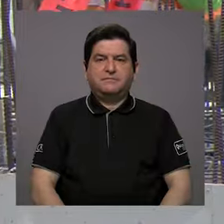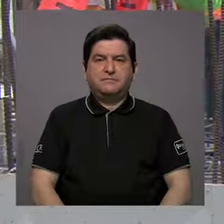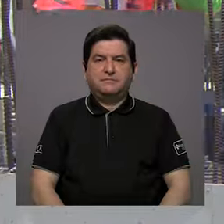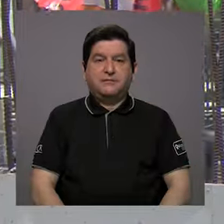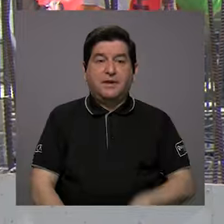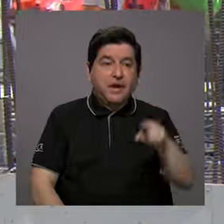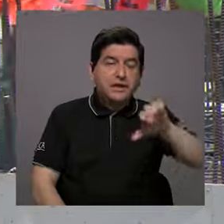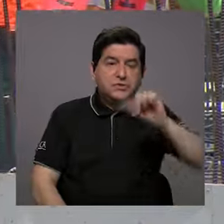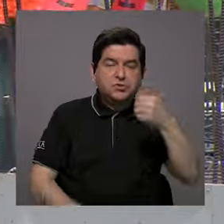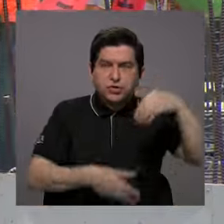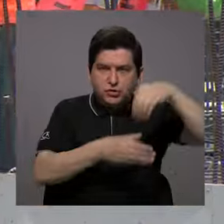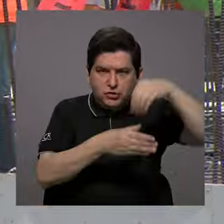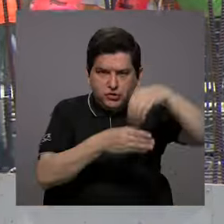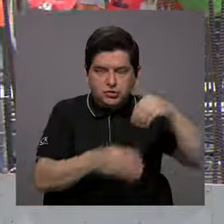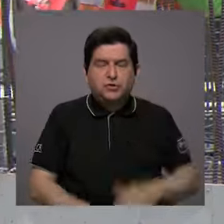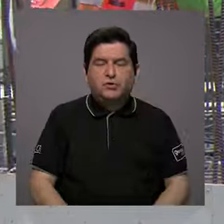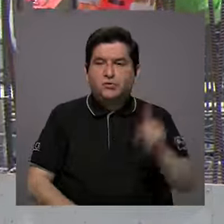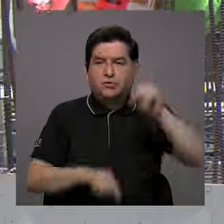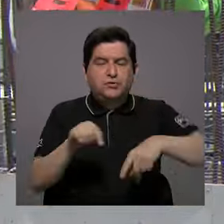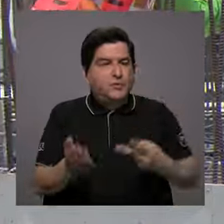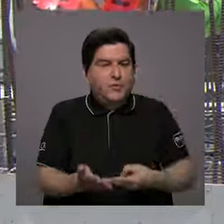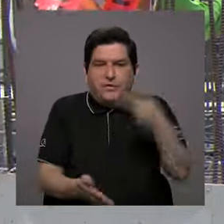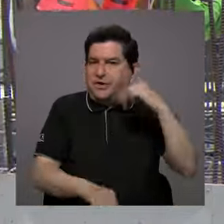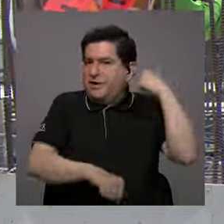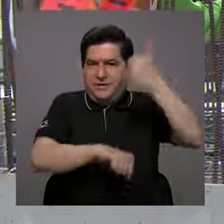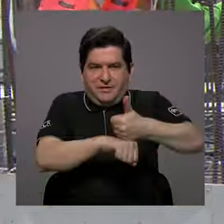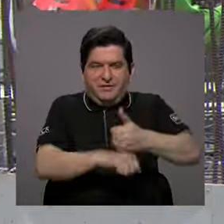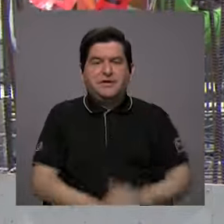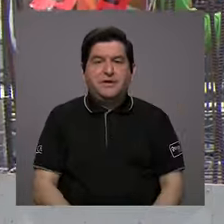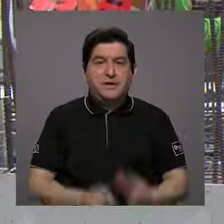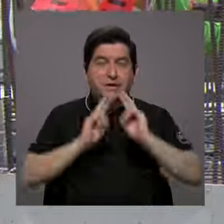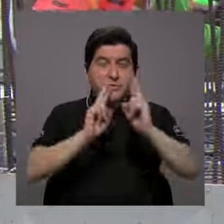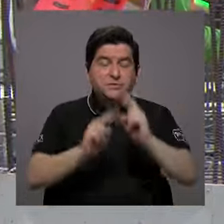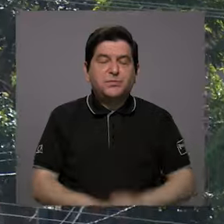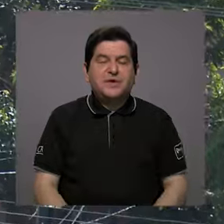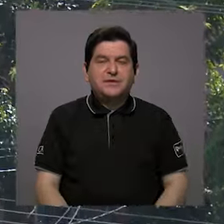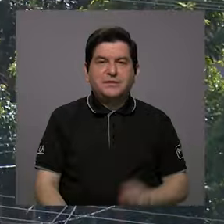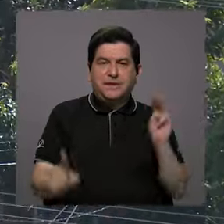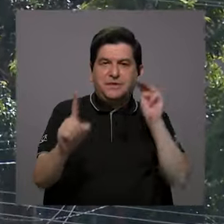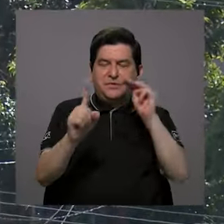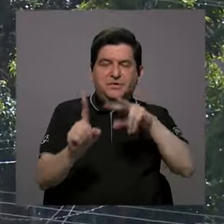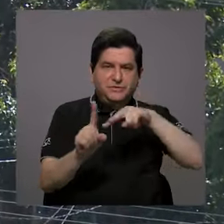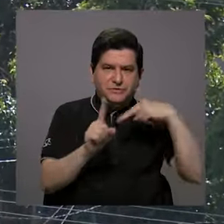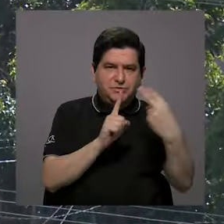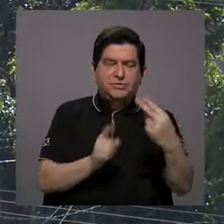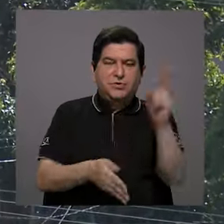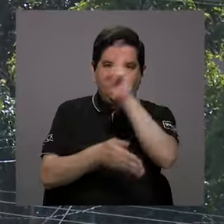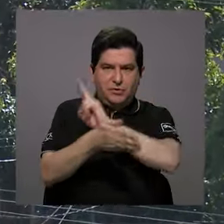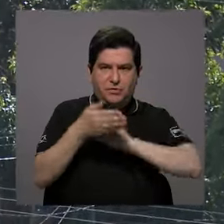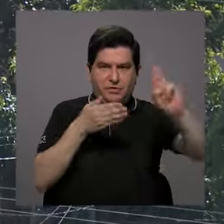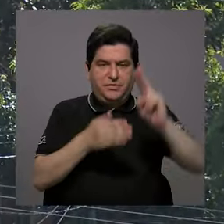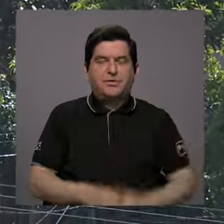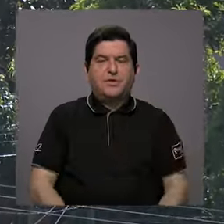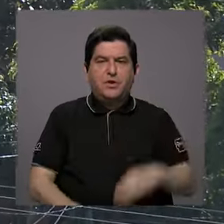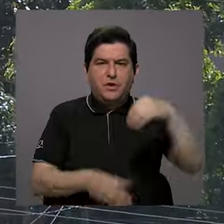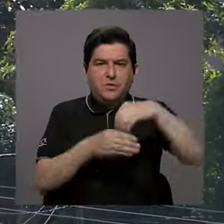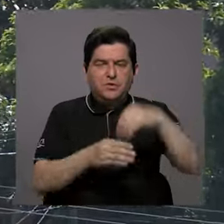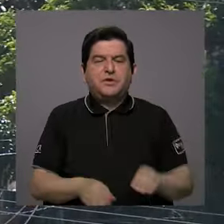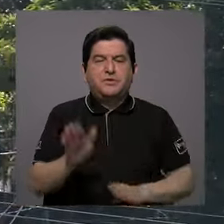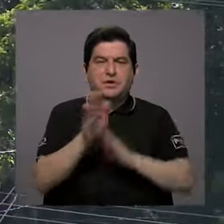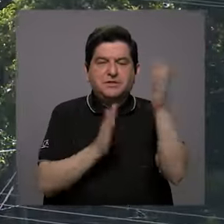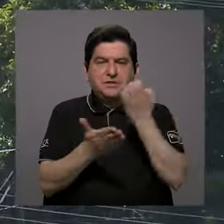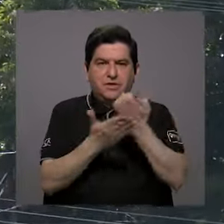Estos y otros aportes son incalculables y responden a la misión y visión del alma mater de contribuir con el desarrollo